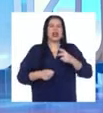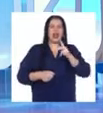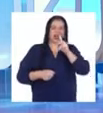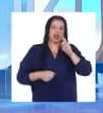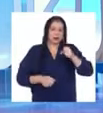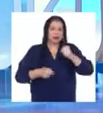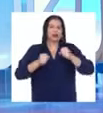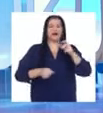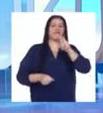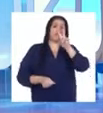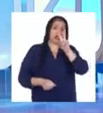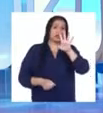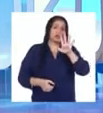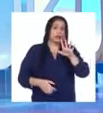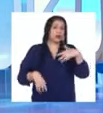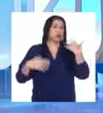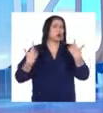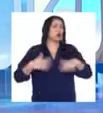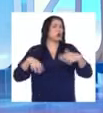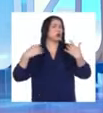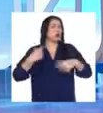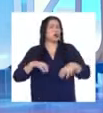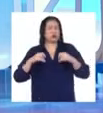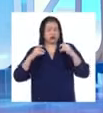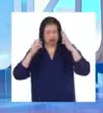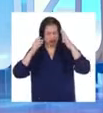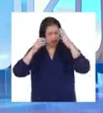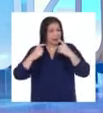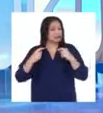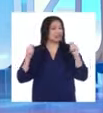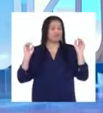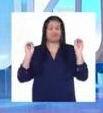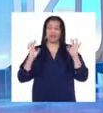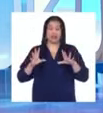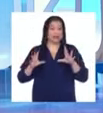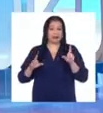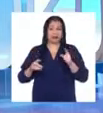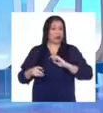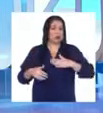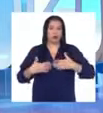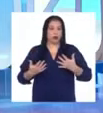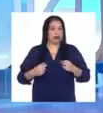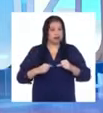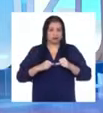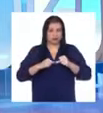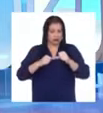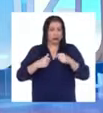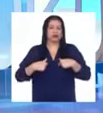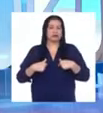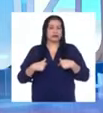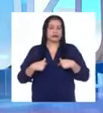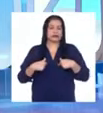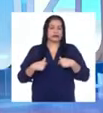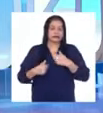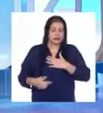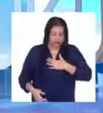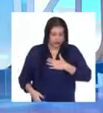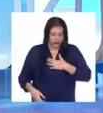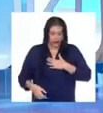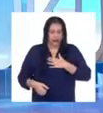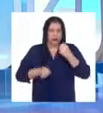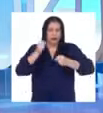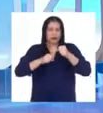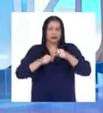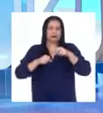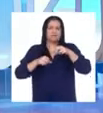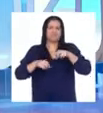que no se podía controlar. Y decidí retirarme o abandonar